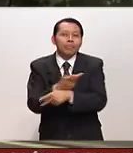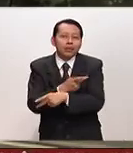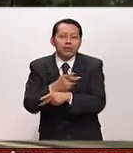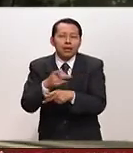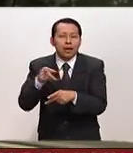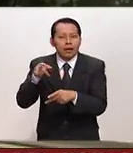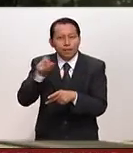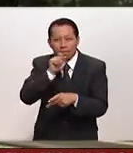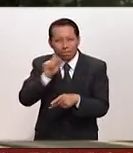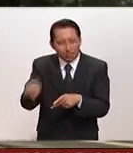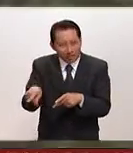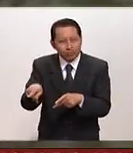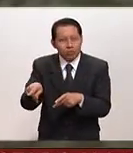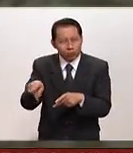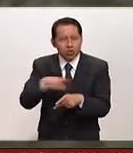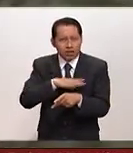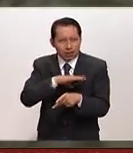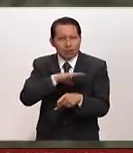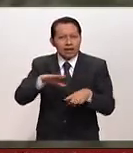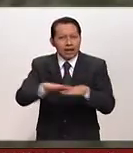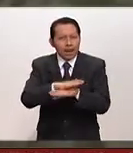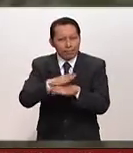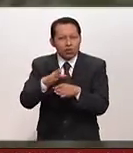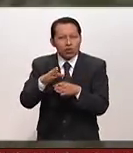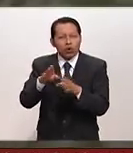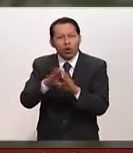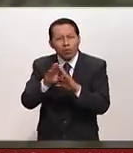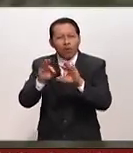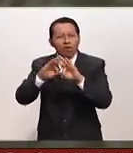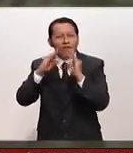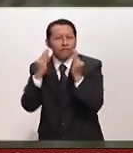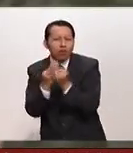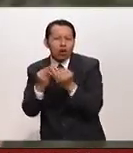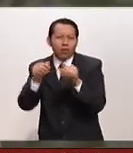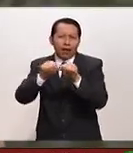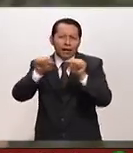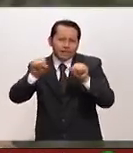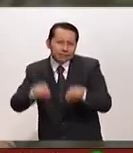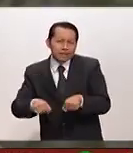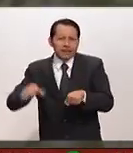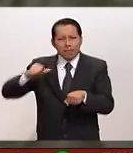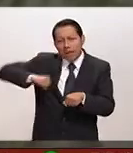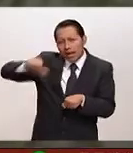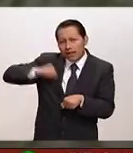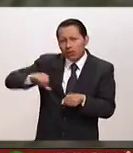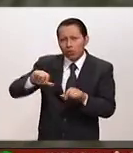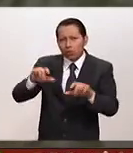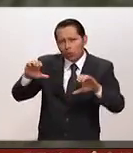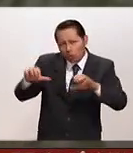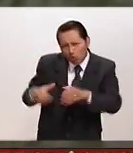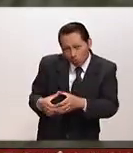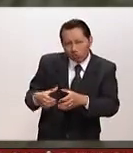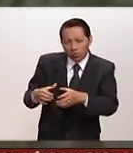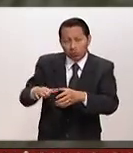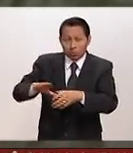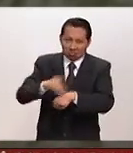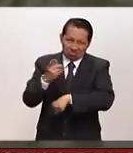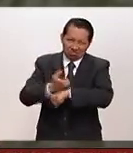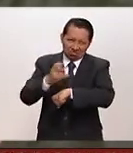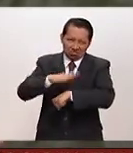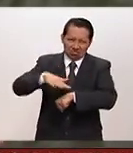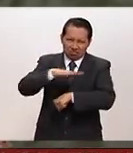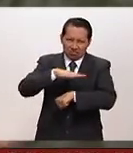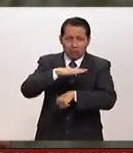cambiando el rumbo de lo que era el sistema tradicional, por lo menos en el partido del Estado político norteamericano.